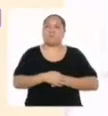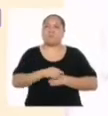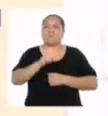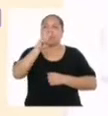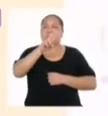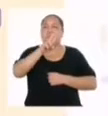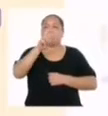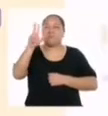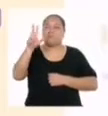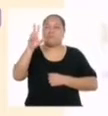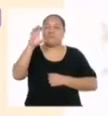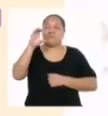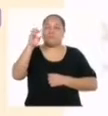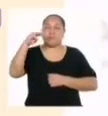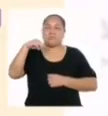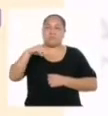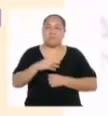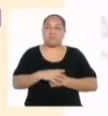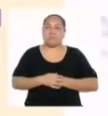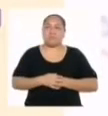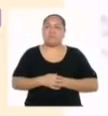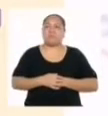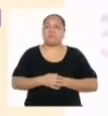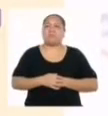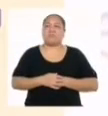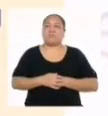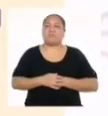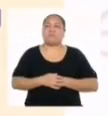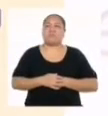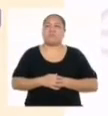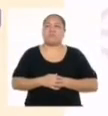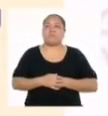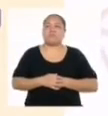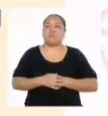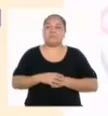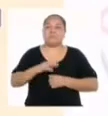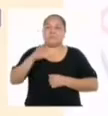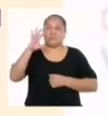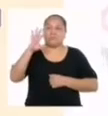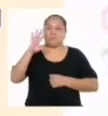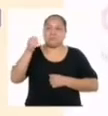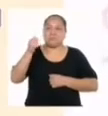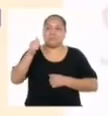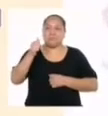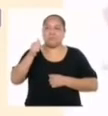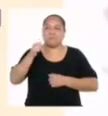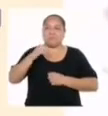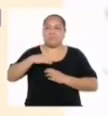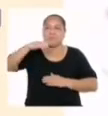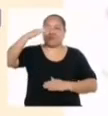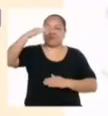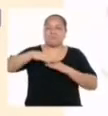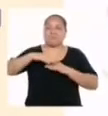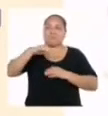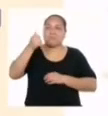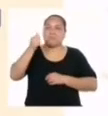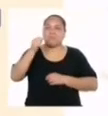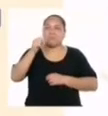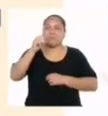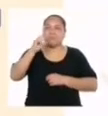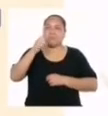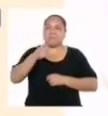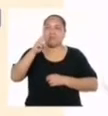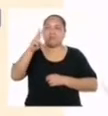23 centímetros de longitud de circunferencia y 10,2 centímetros de altura. No lo había considerado,